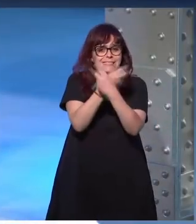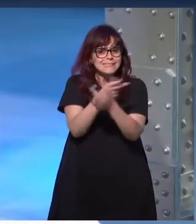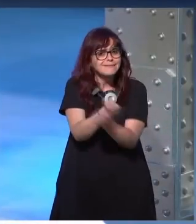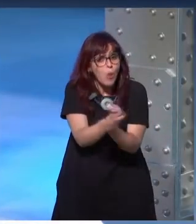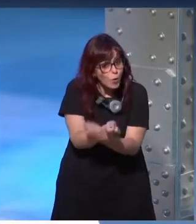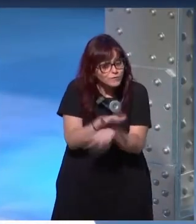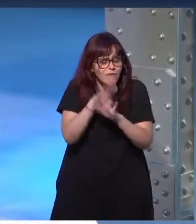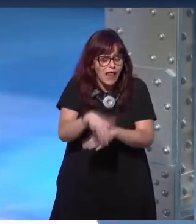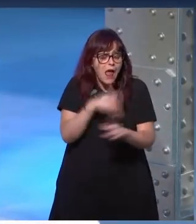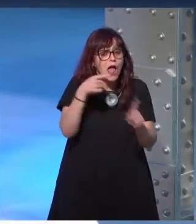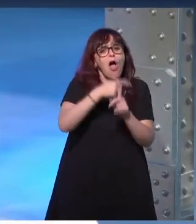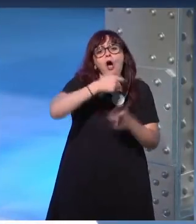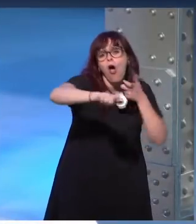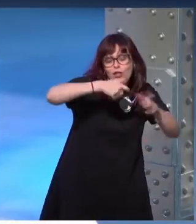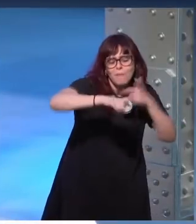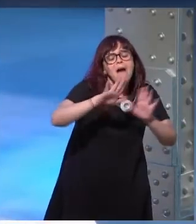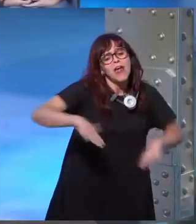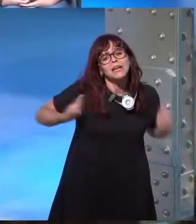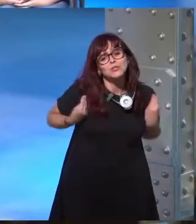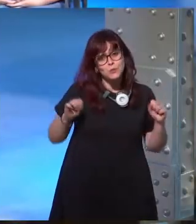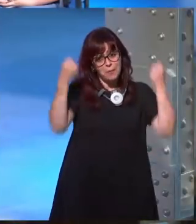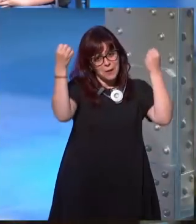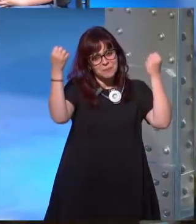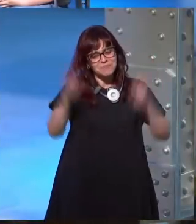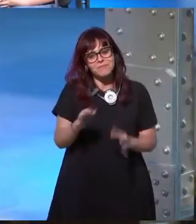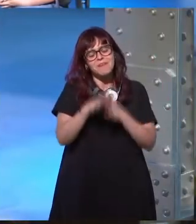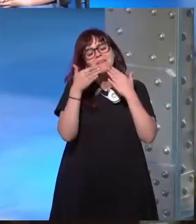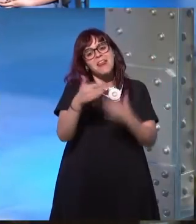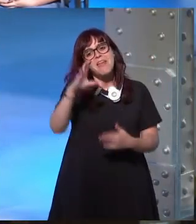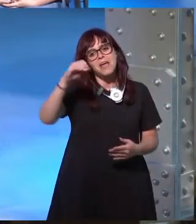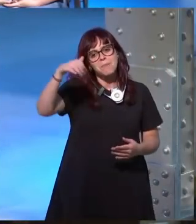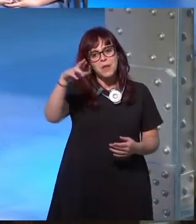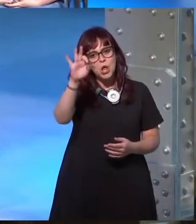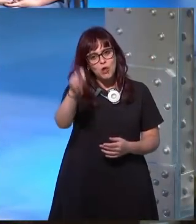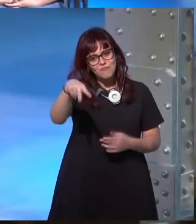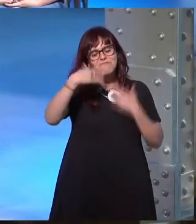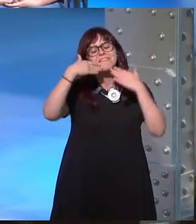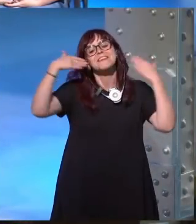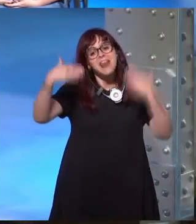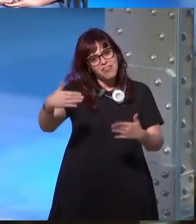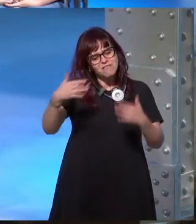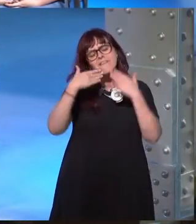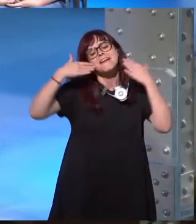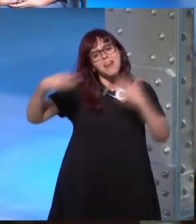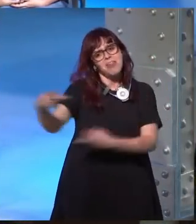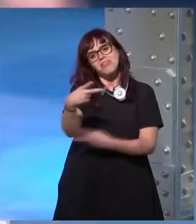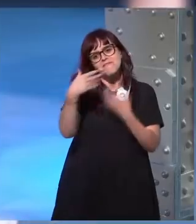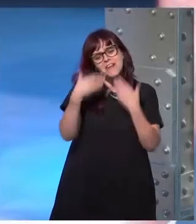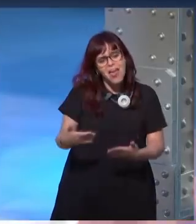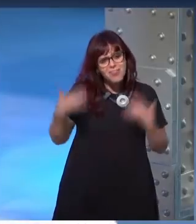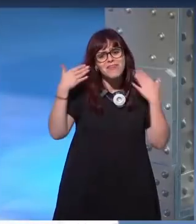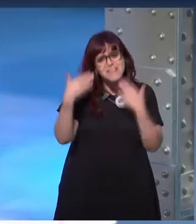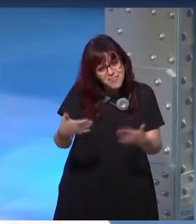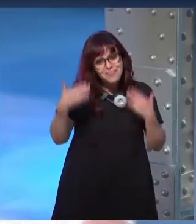de todos los trolls sobrevivirá gracias Cameron por la charla gracias